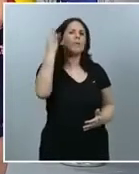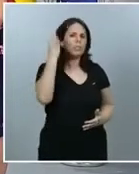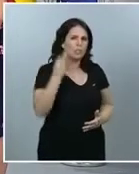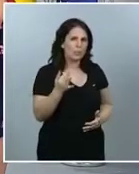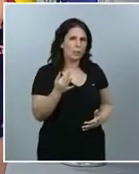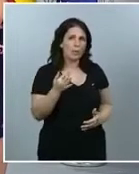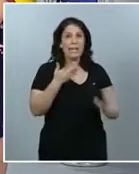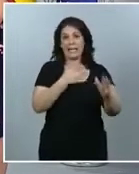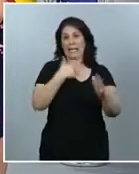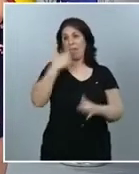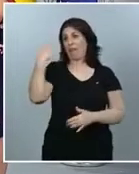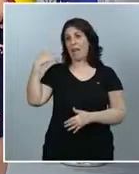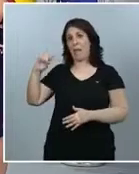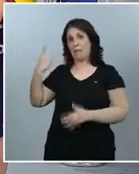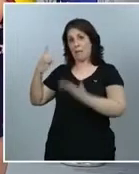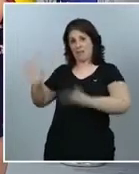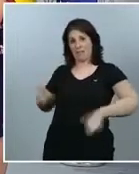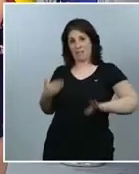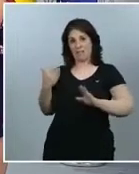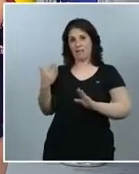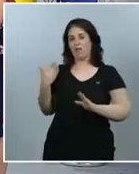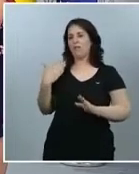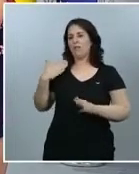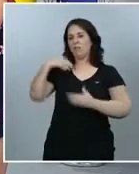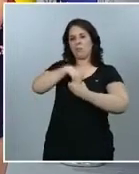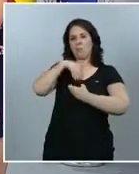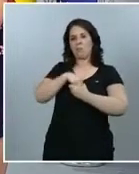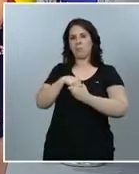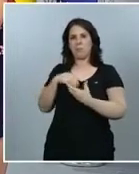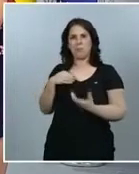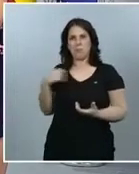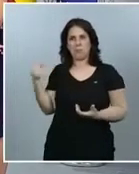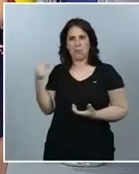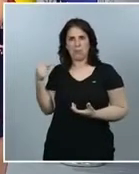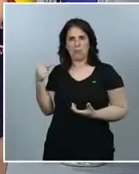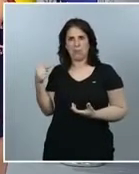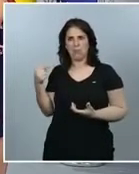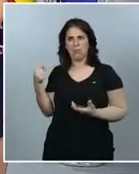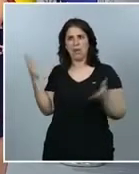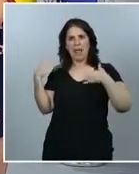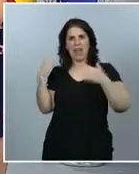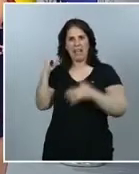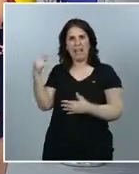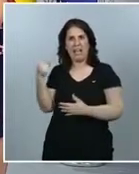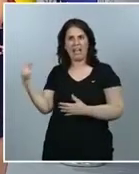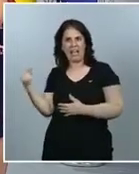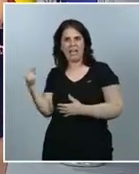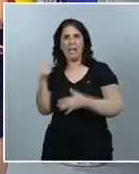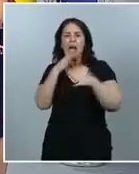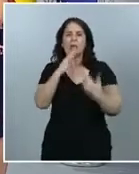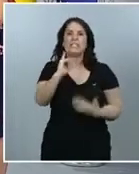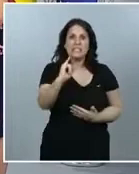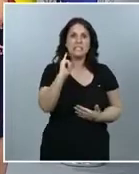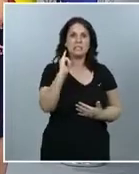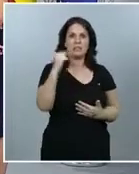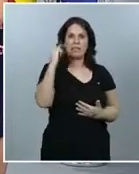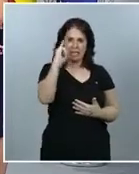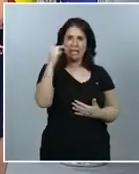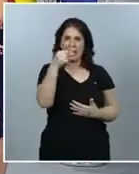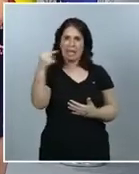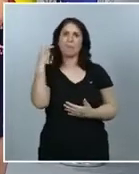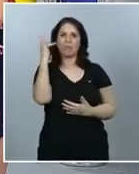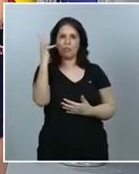1, tres semanas después, aparecen siendo positivos para IgG. Y este dato, en este momento, ha sido